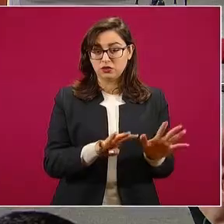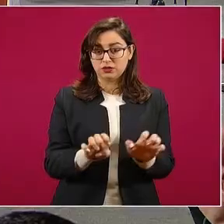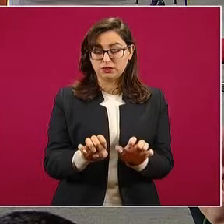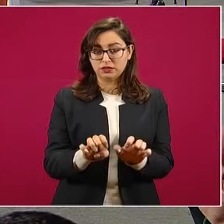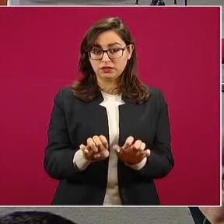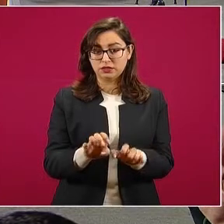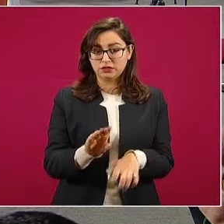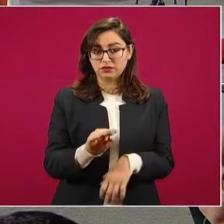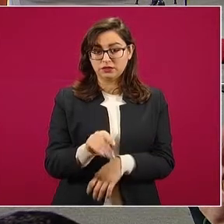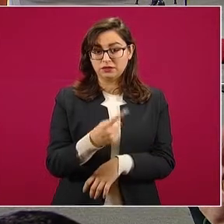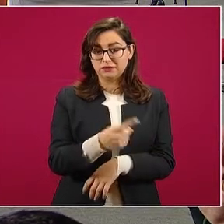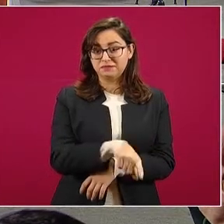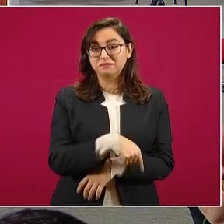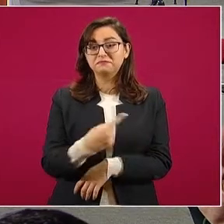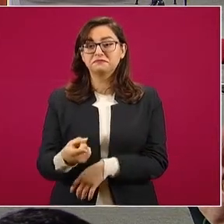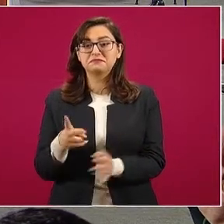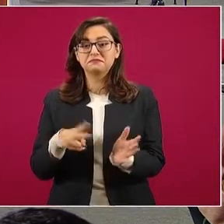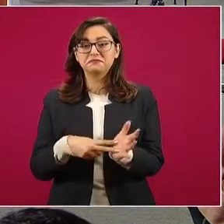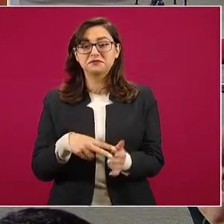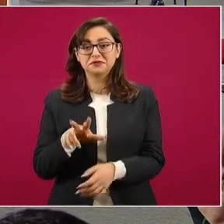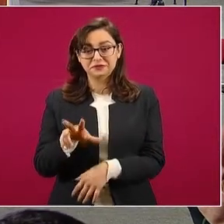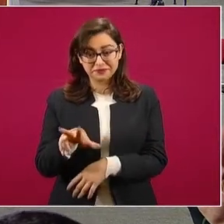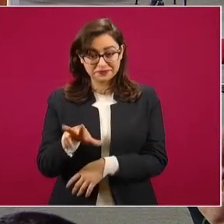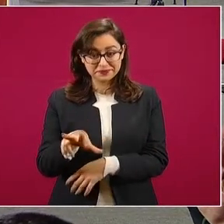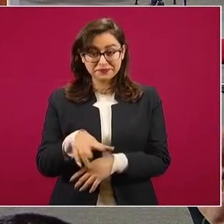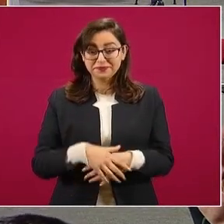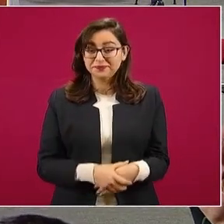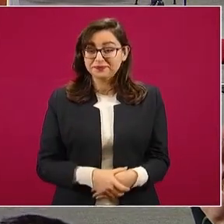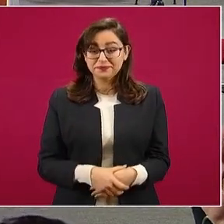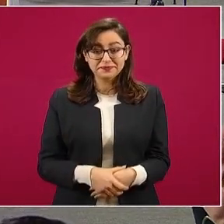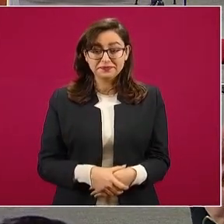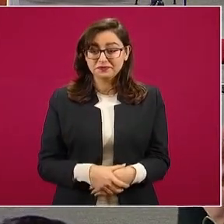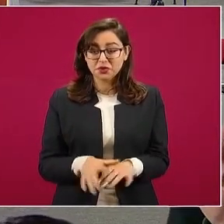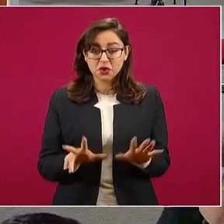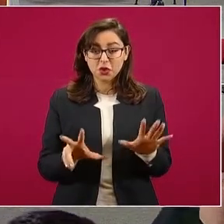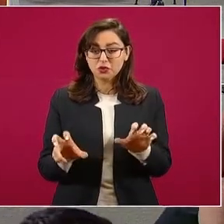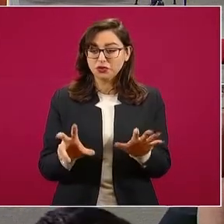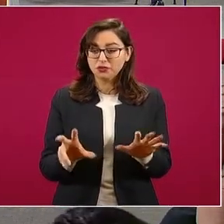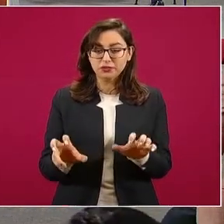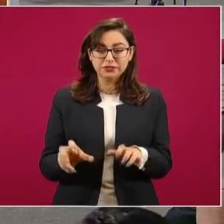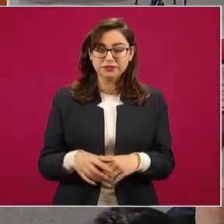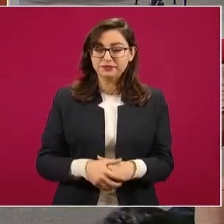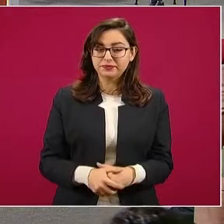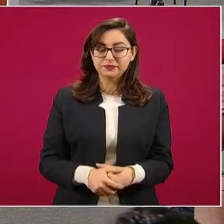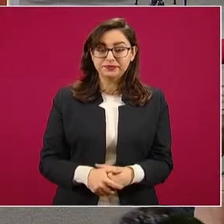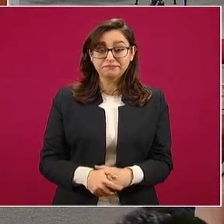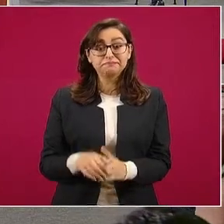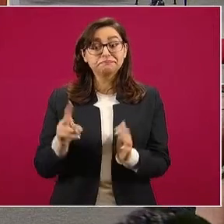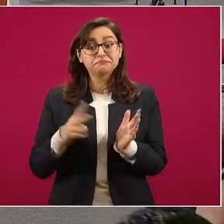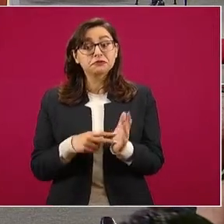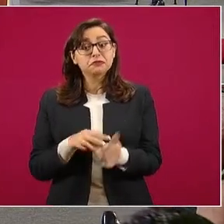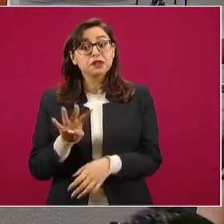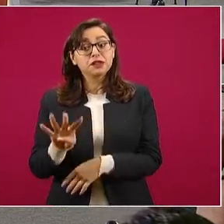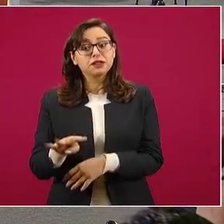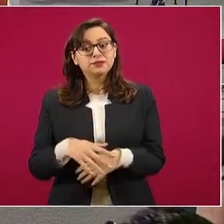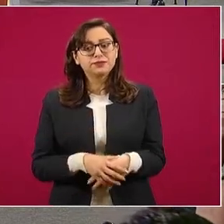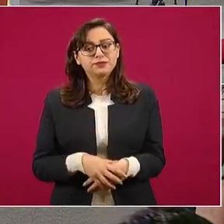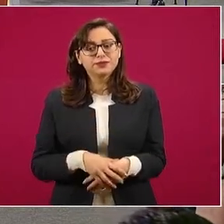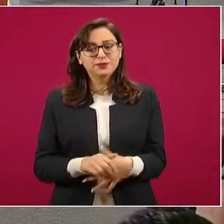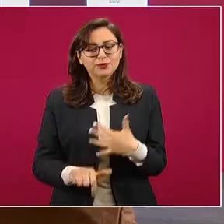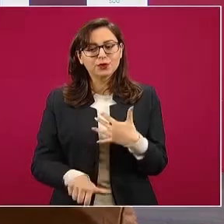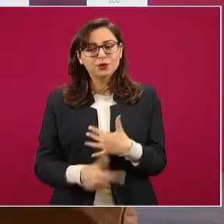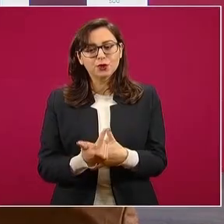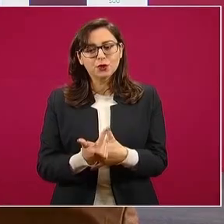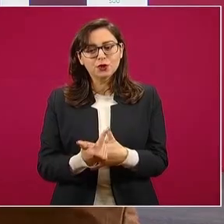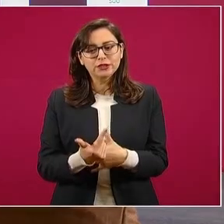18, 800. Ya el 19, 12 mil